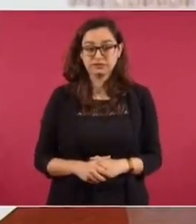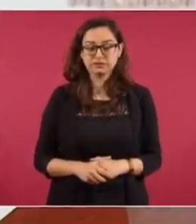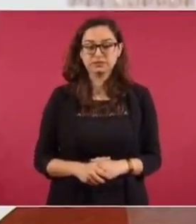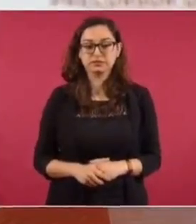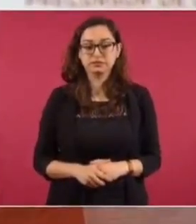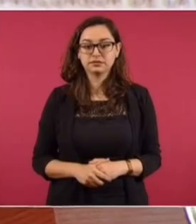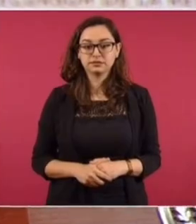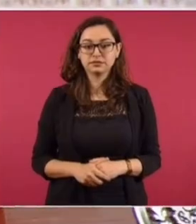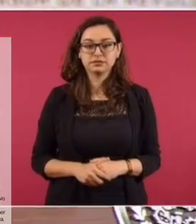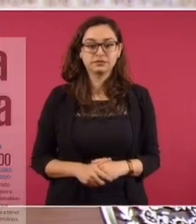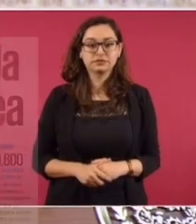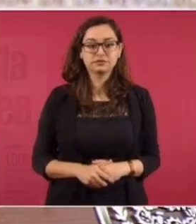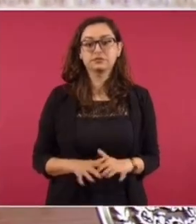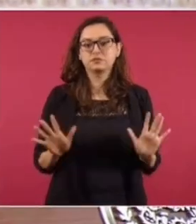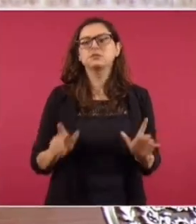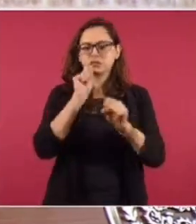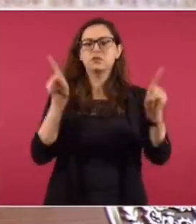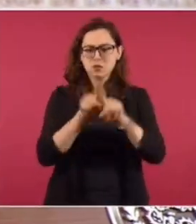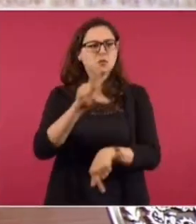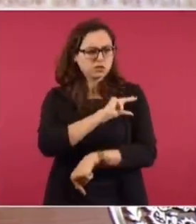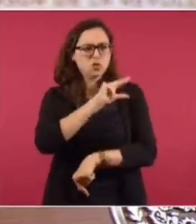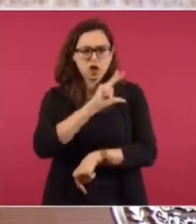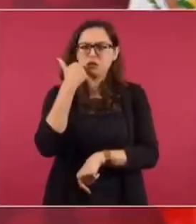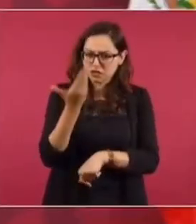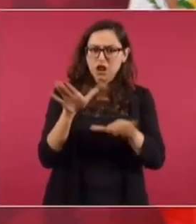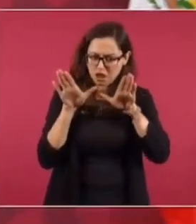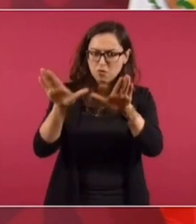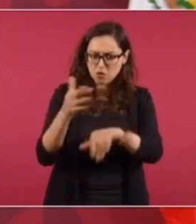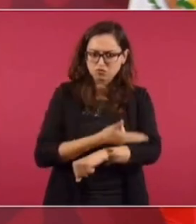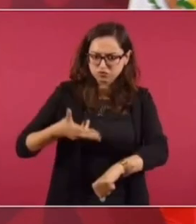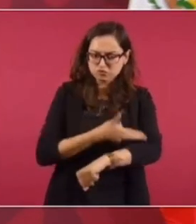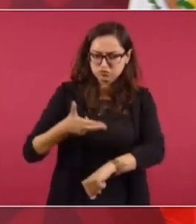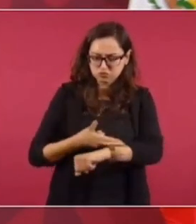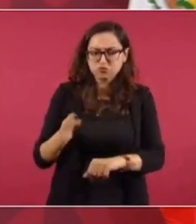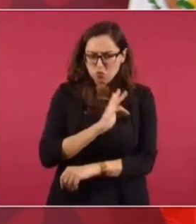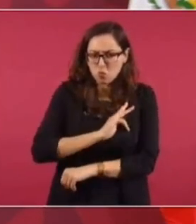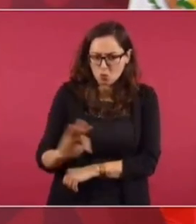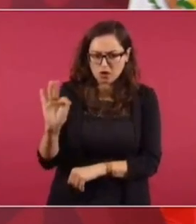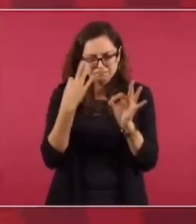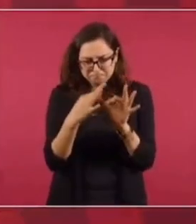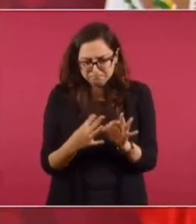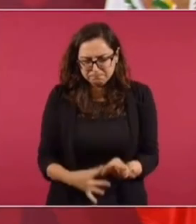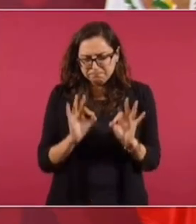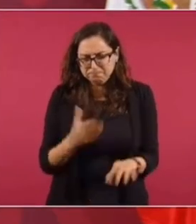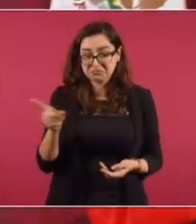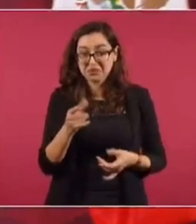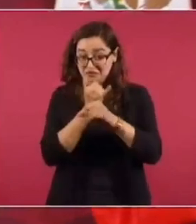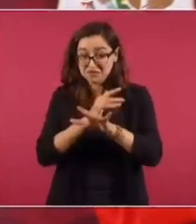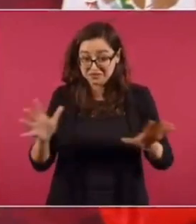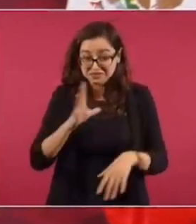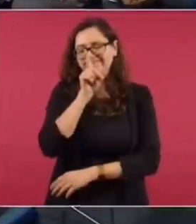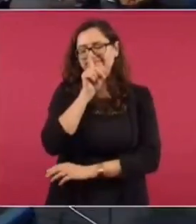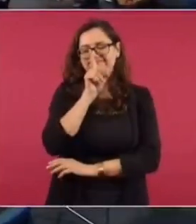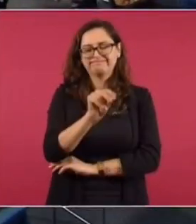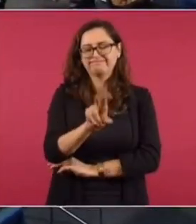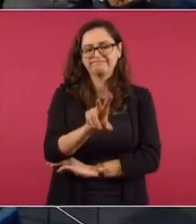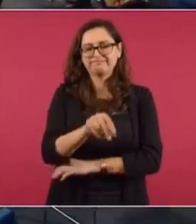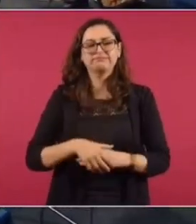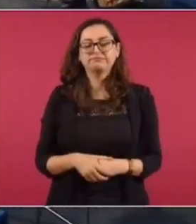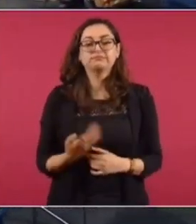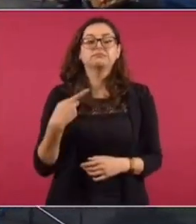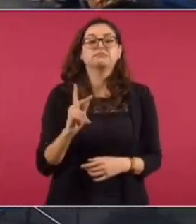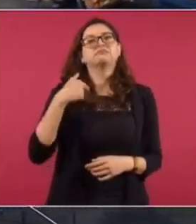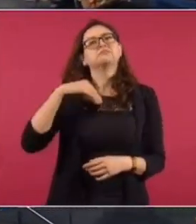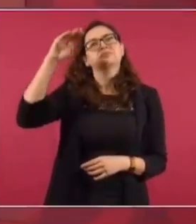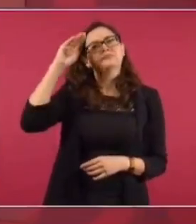Estamos dando facilidades para que todo el que quiera tener una concesión pueda hacerlo. A mí me gustaría, pero